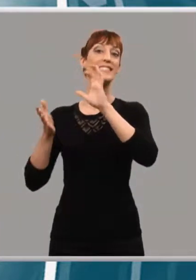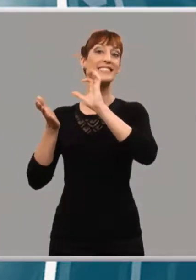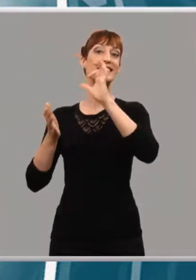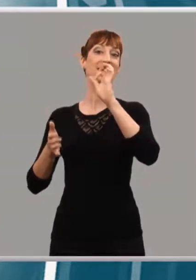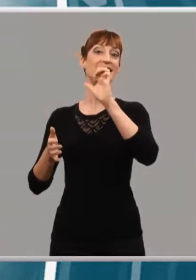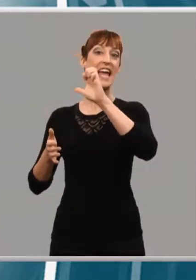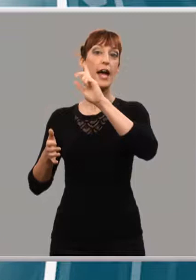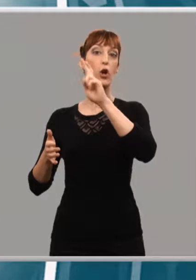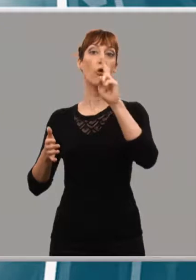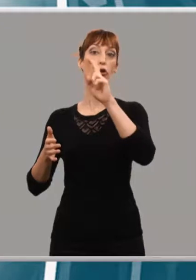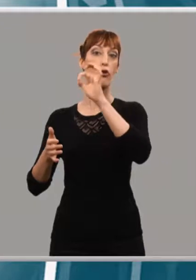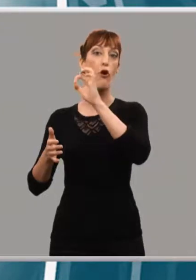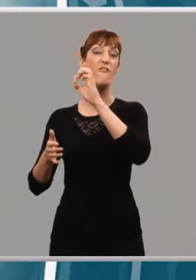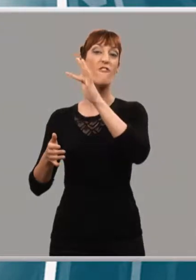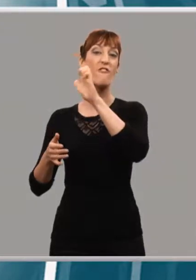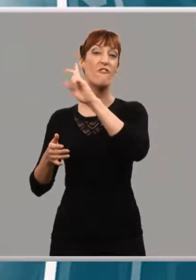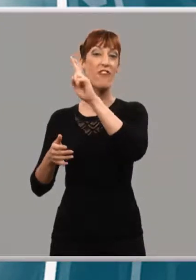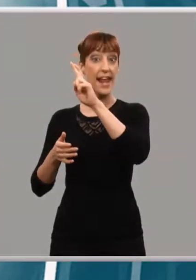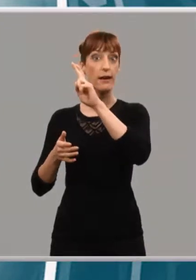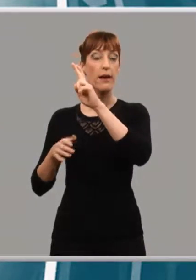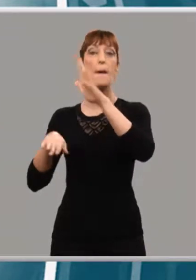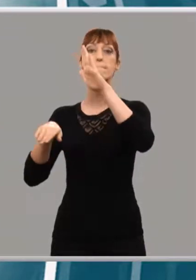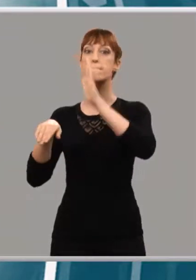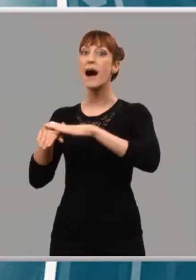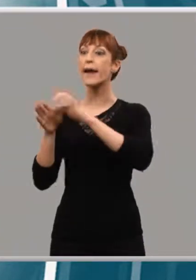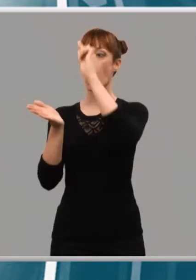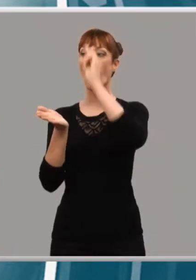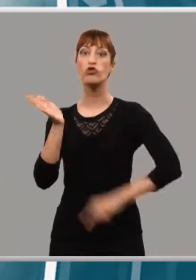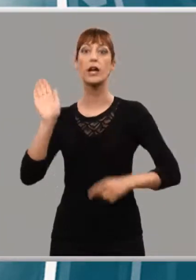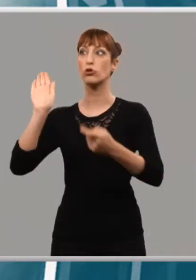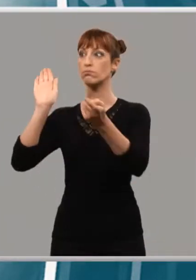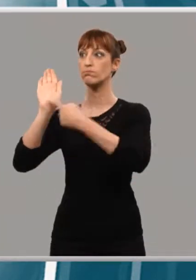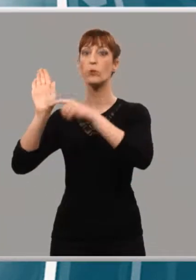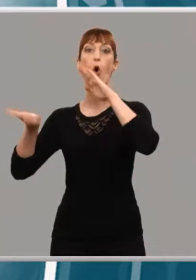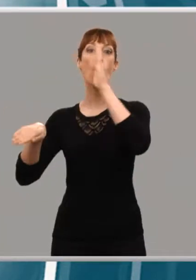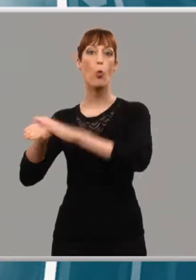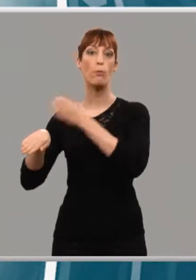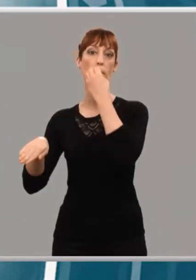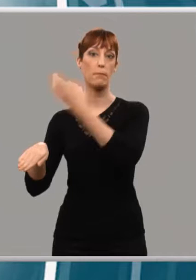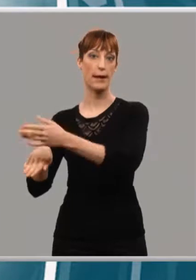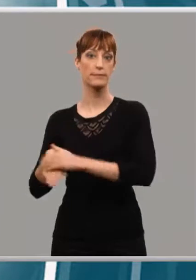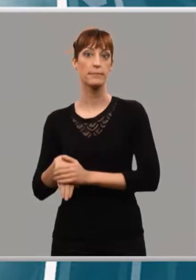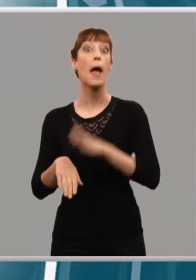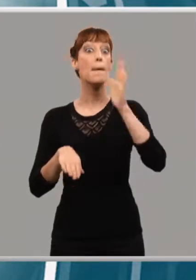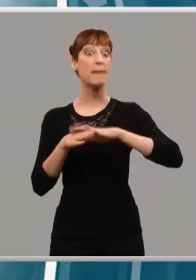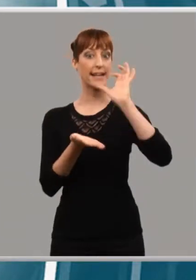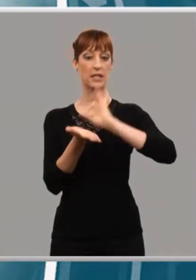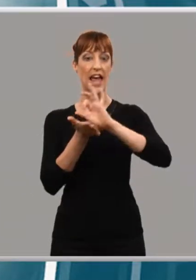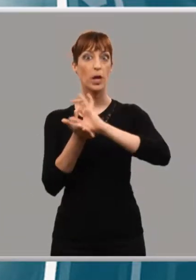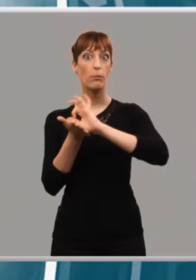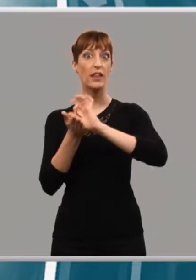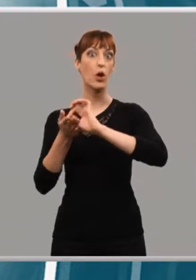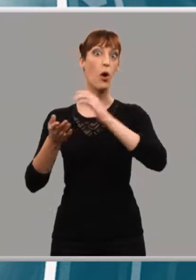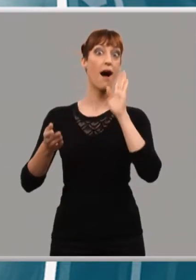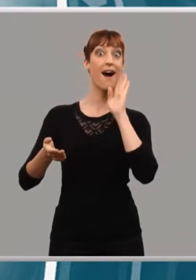Servicios Auxiliares, para el estricto cumplimiento del contrato. Para velar por la eficiencia de este y otros servicios, el gobierno de La